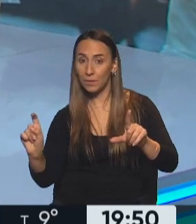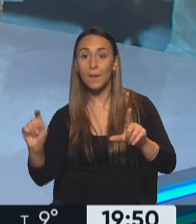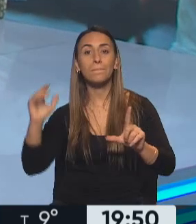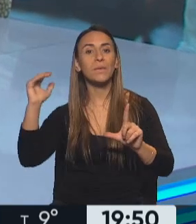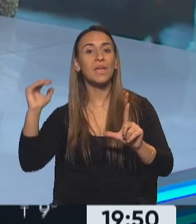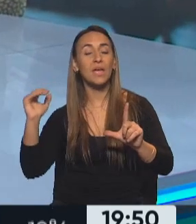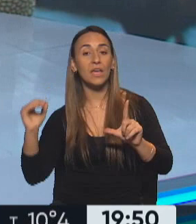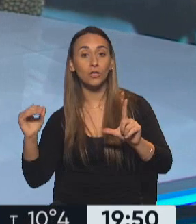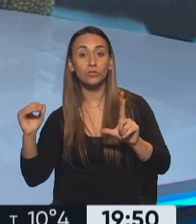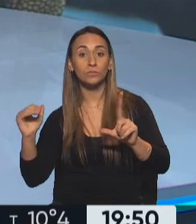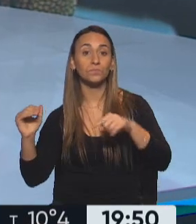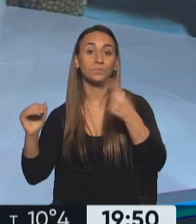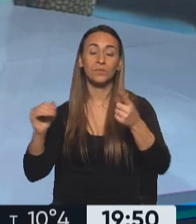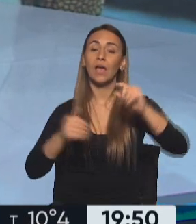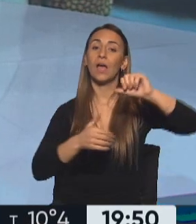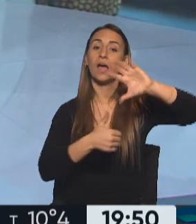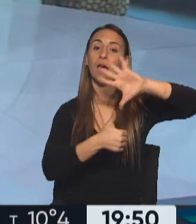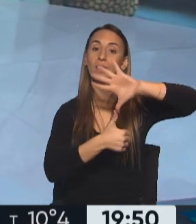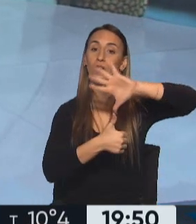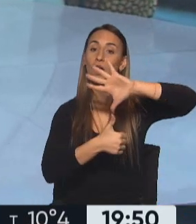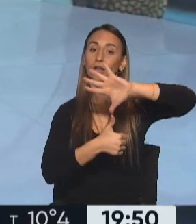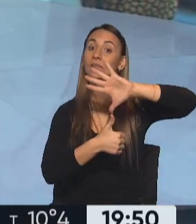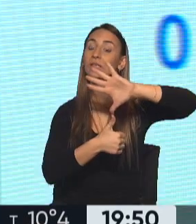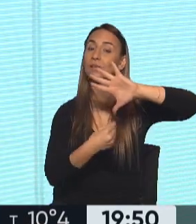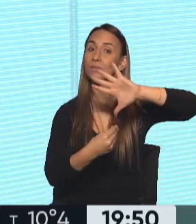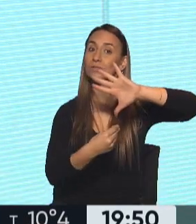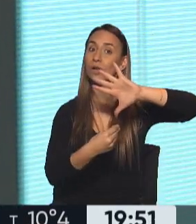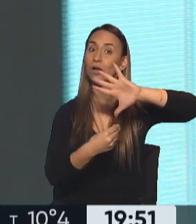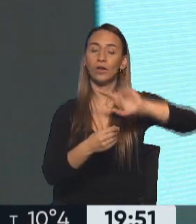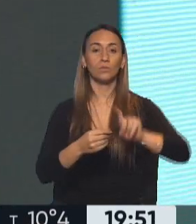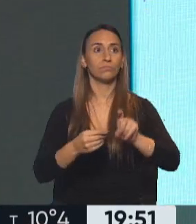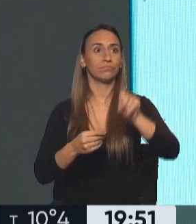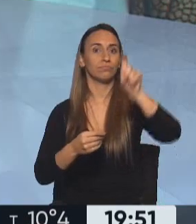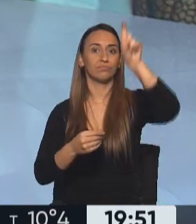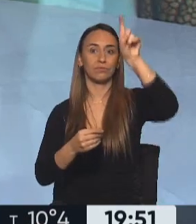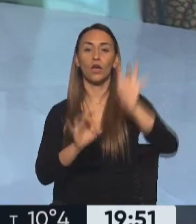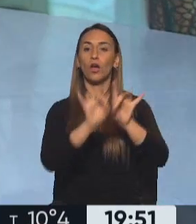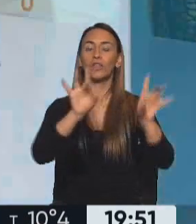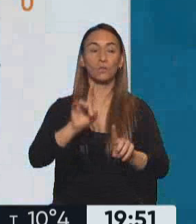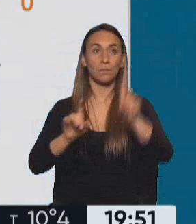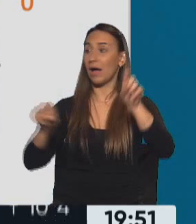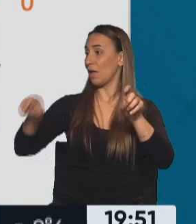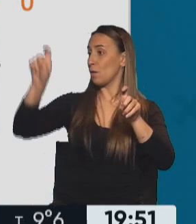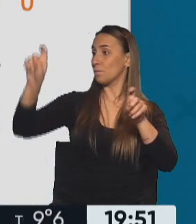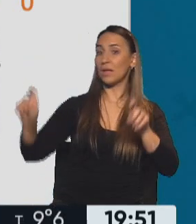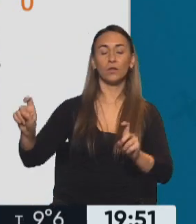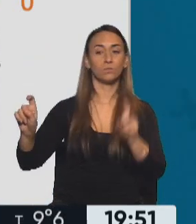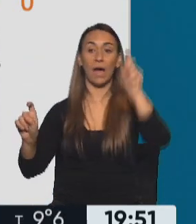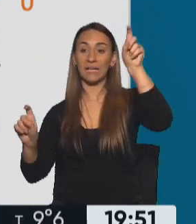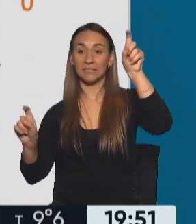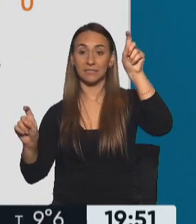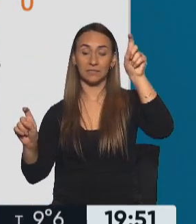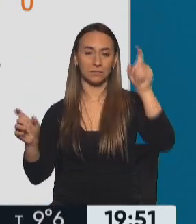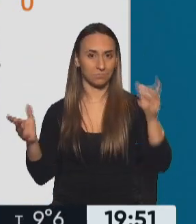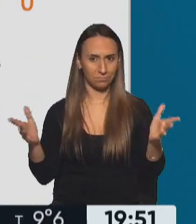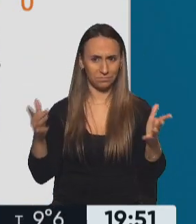pasando al final en Norteamérica. Está subiendo los infectados de nuevo. empieza a subir. Empezaron a subir los infectados en Norteamérica. Suben. Entonces